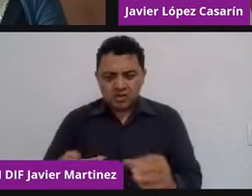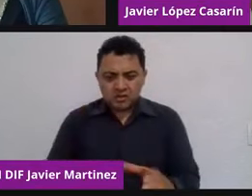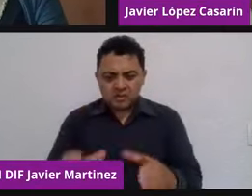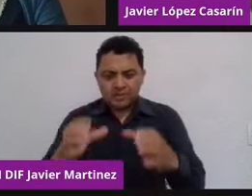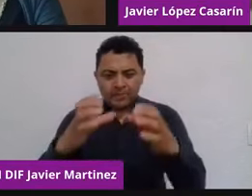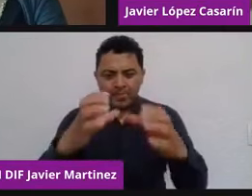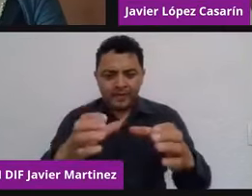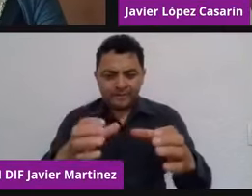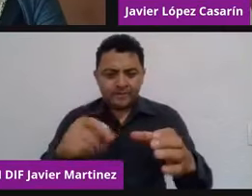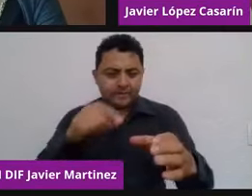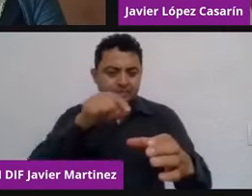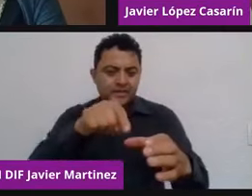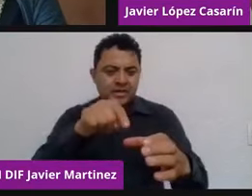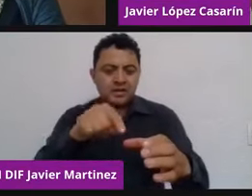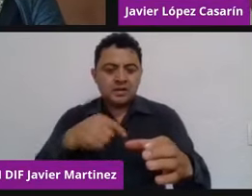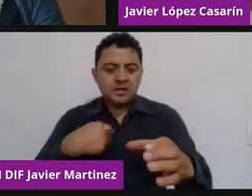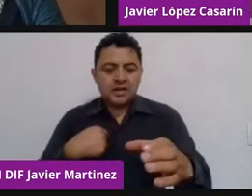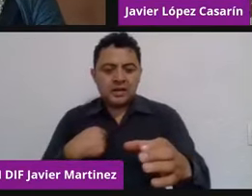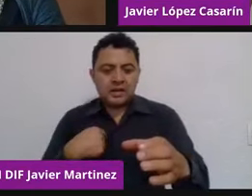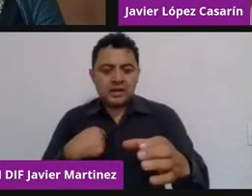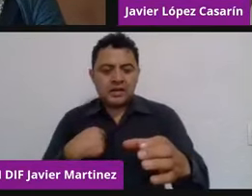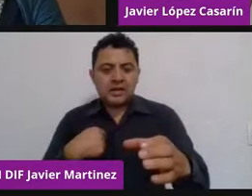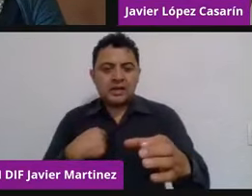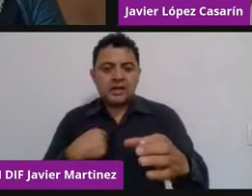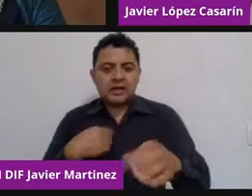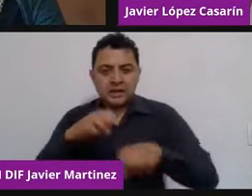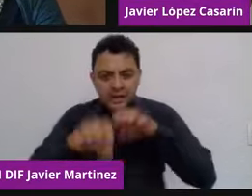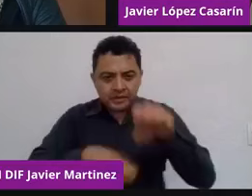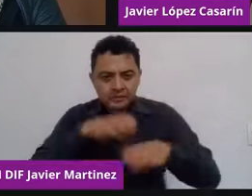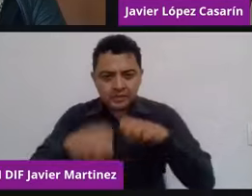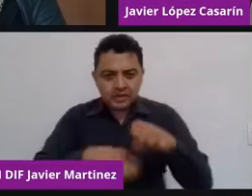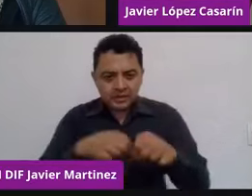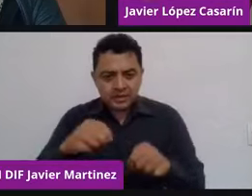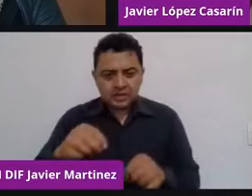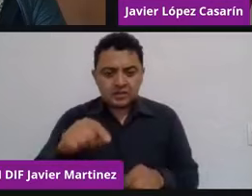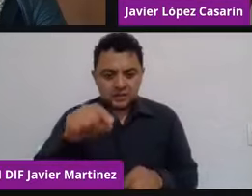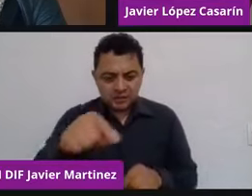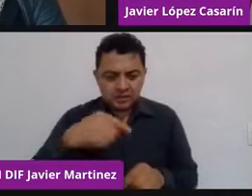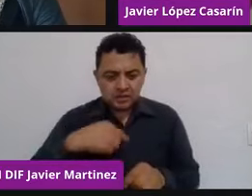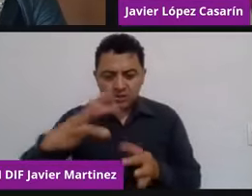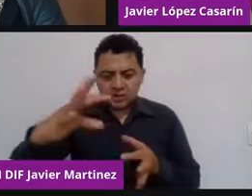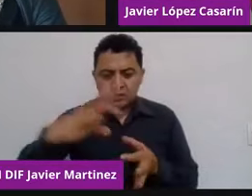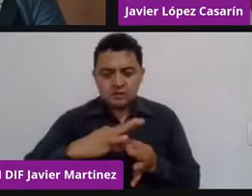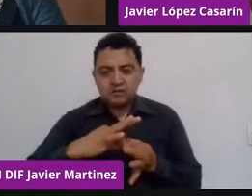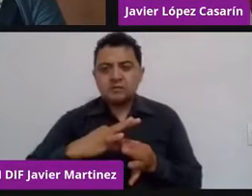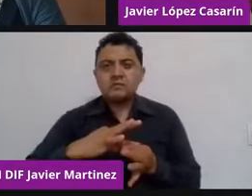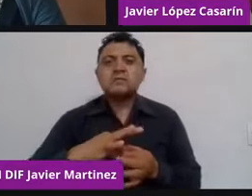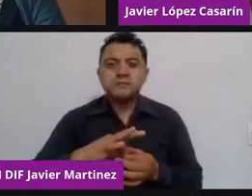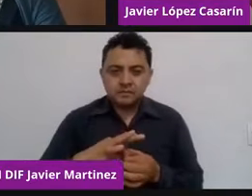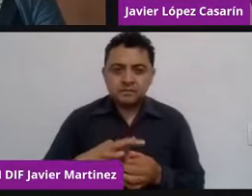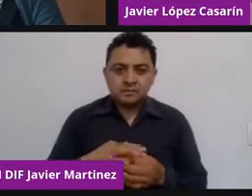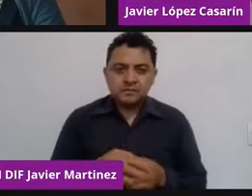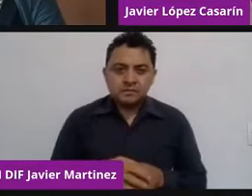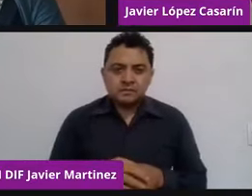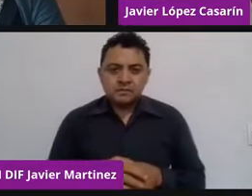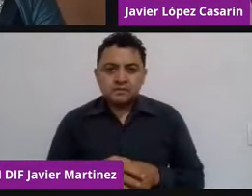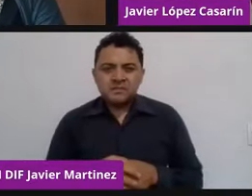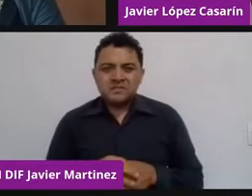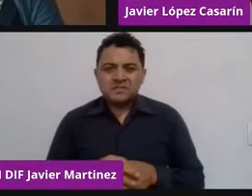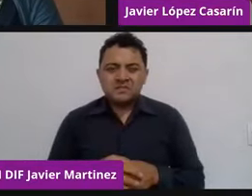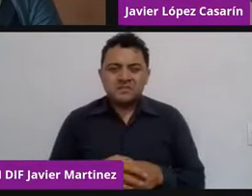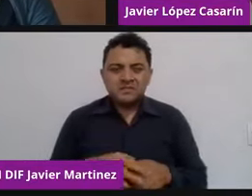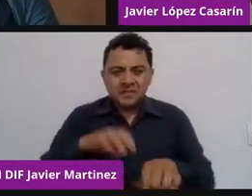con la empresa. Y es donde de repente empiezan a haber estos conceptos que, por supuesto, todo es para mejora de una empresa